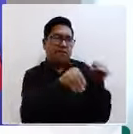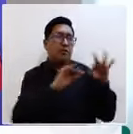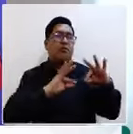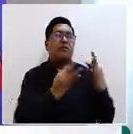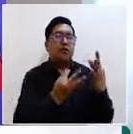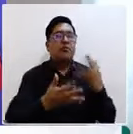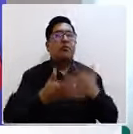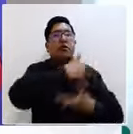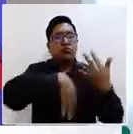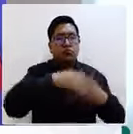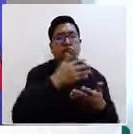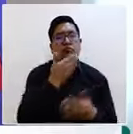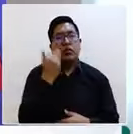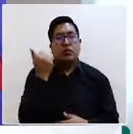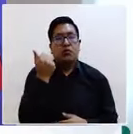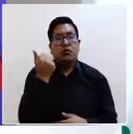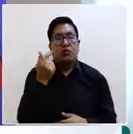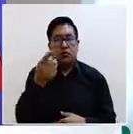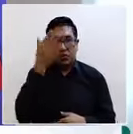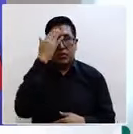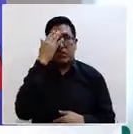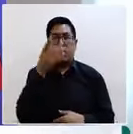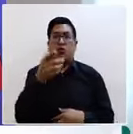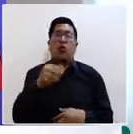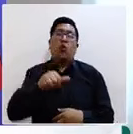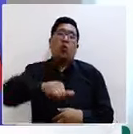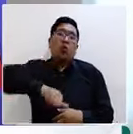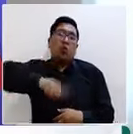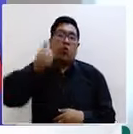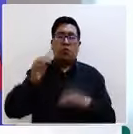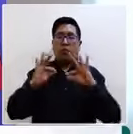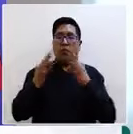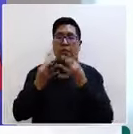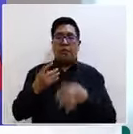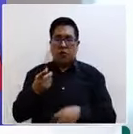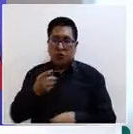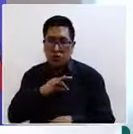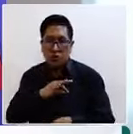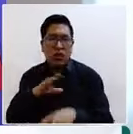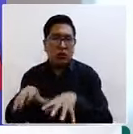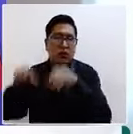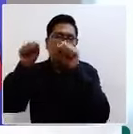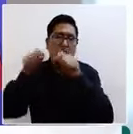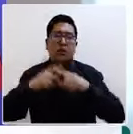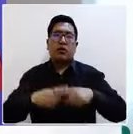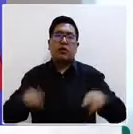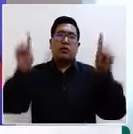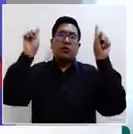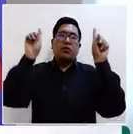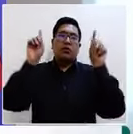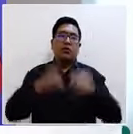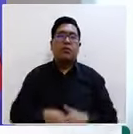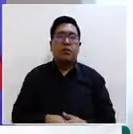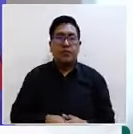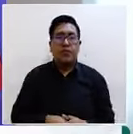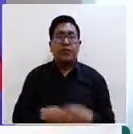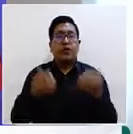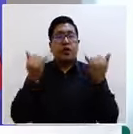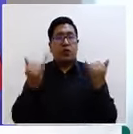antes de hablar de estas familias sustitutas que sí están claramente establecidas en la ley como son la guarda, la tutela y la adopción,